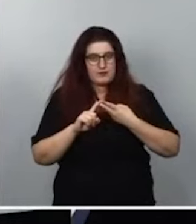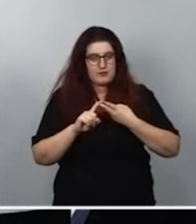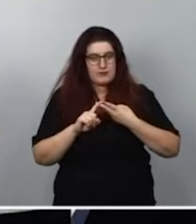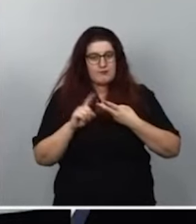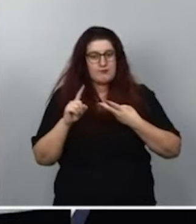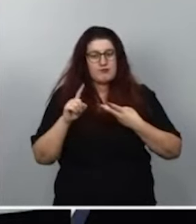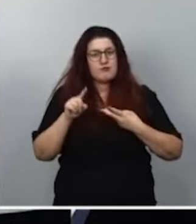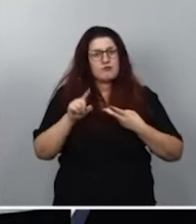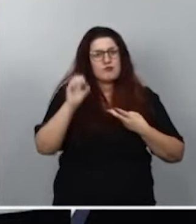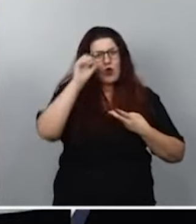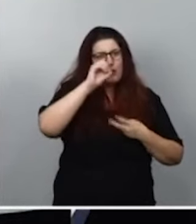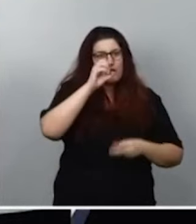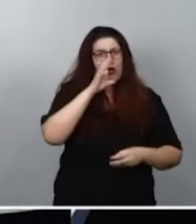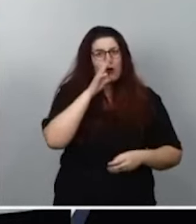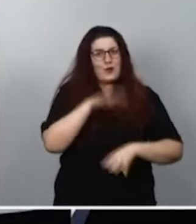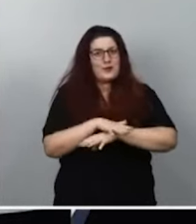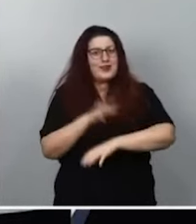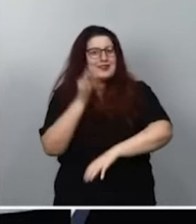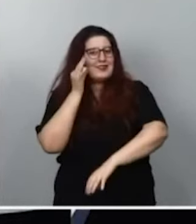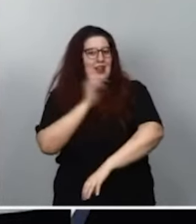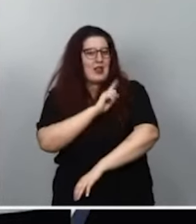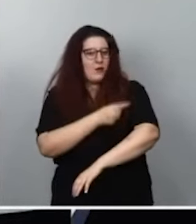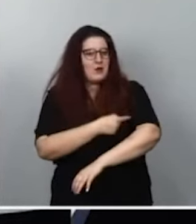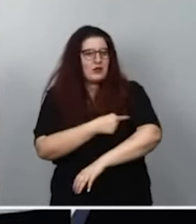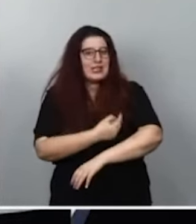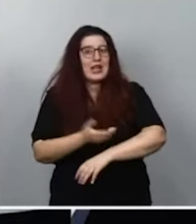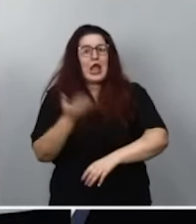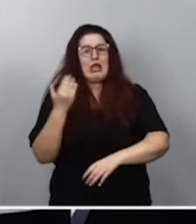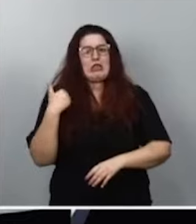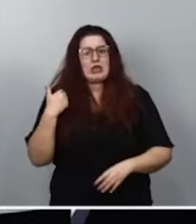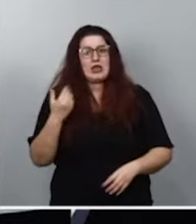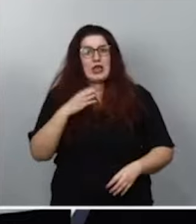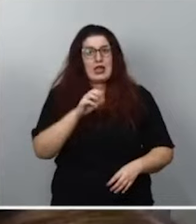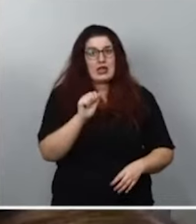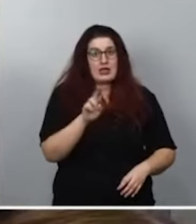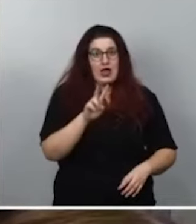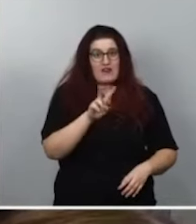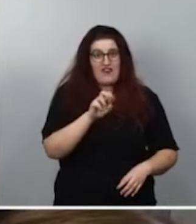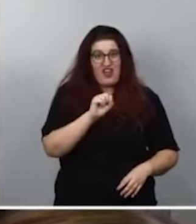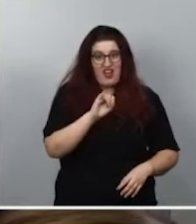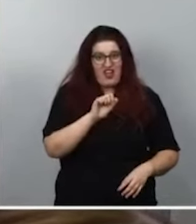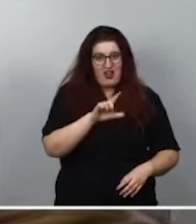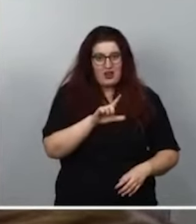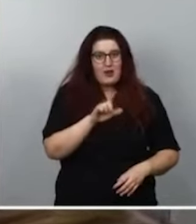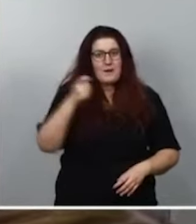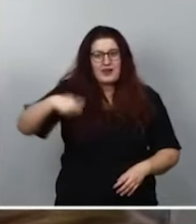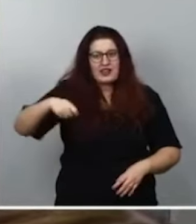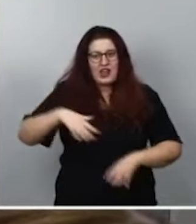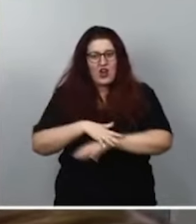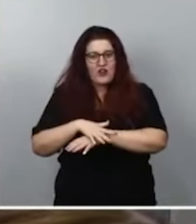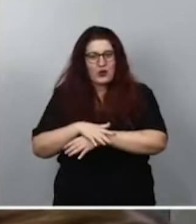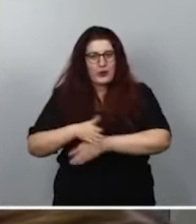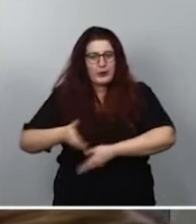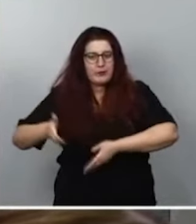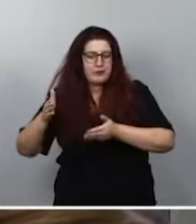¿qué valoración hace usted como ministra de Deportes del saludo frío de ayer de Carvajal al presidente del Gobierno? Una valoración